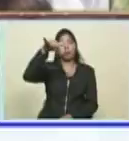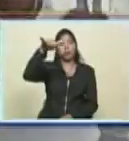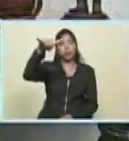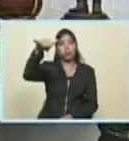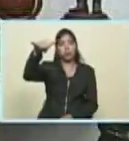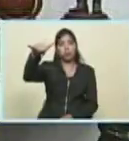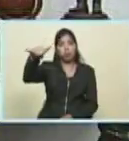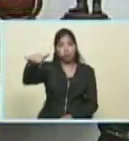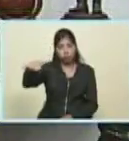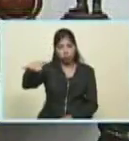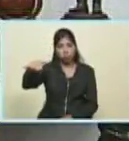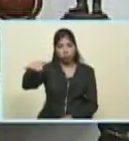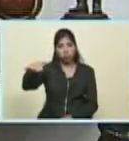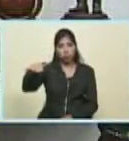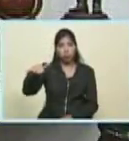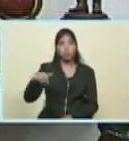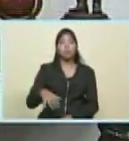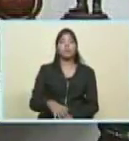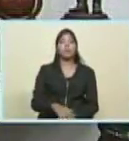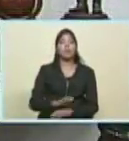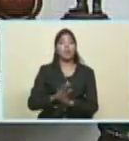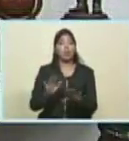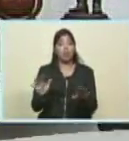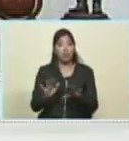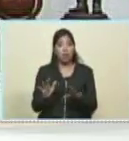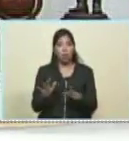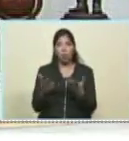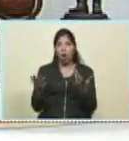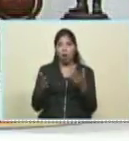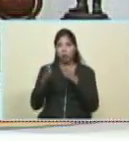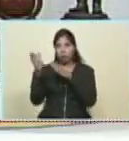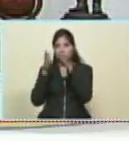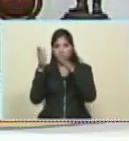O atendiendo en los aeropuertos la ruta.